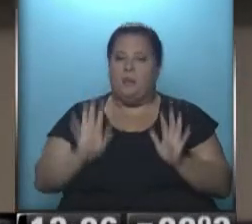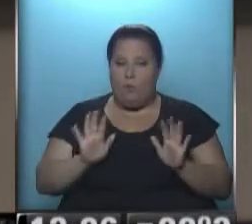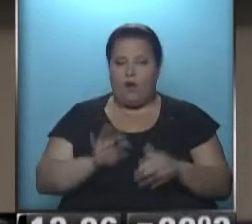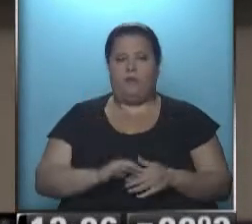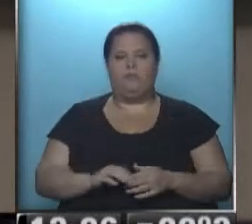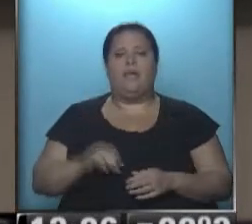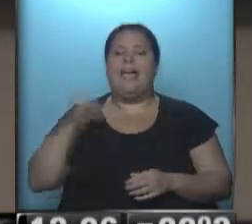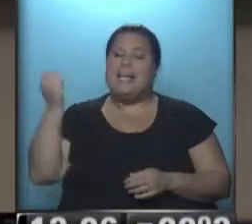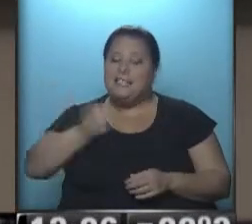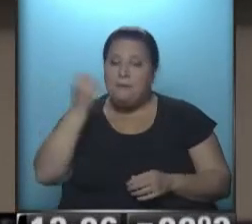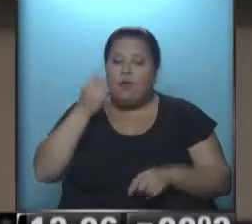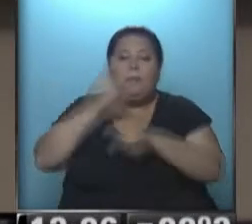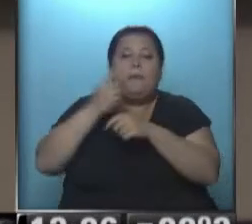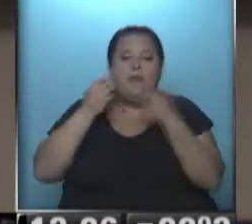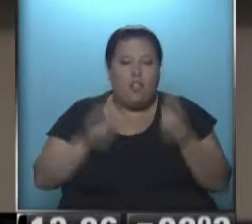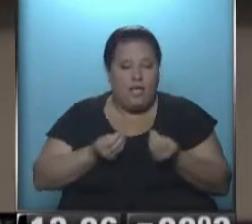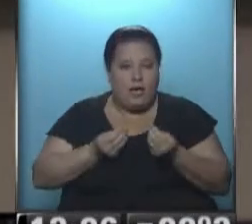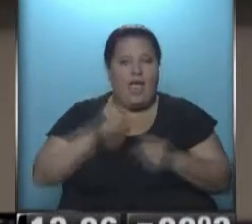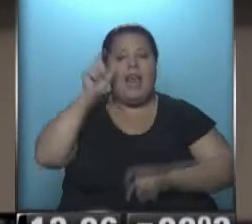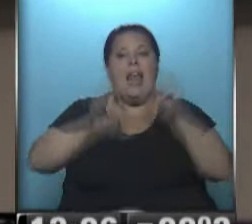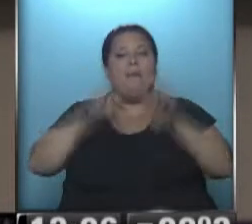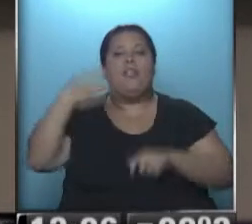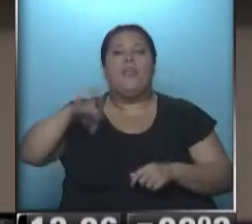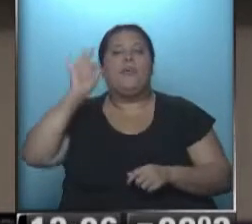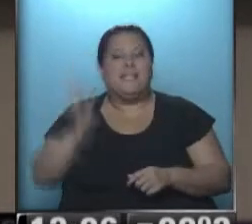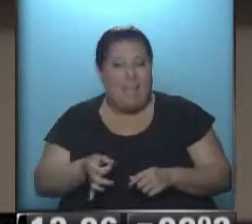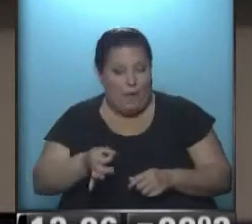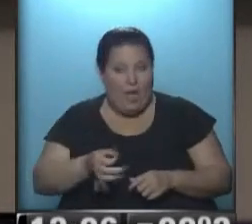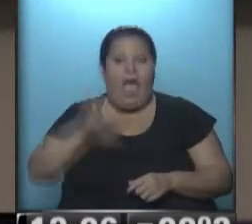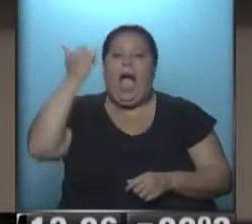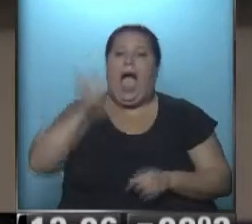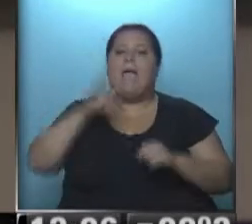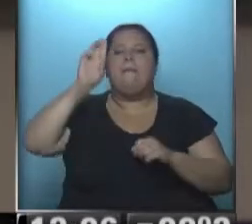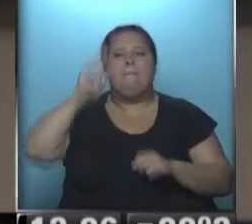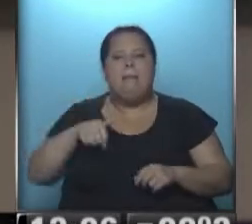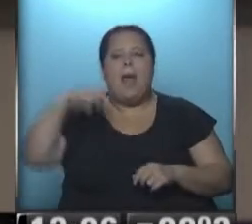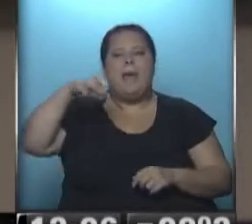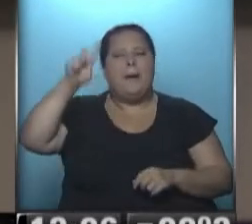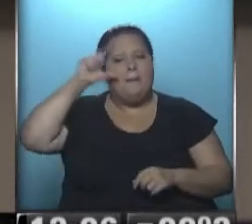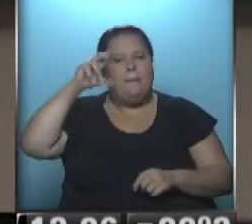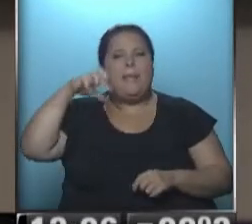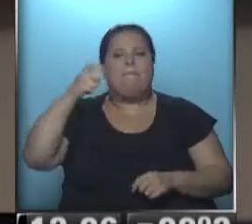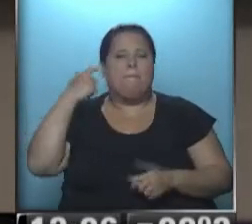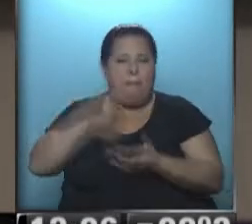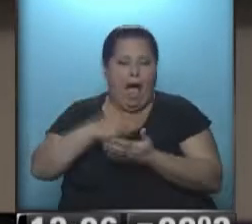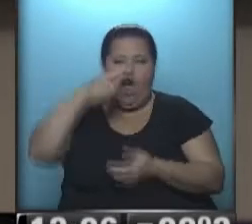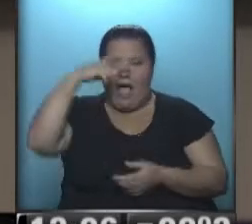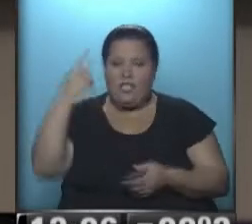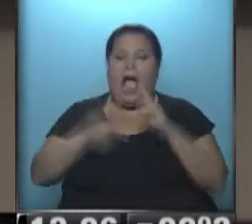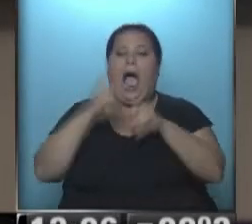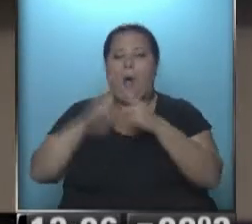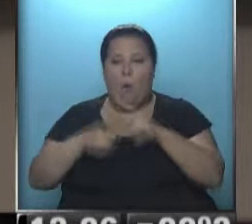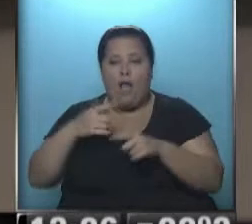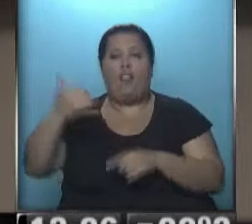es importante primero que la gente tenga en cuenta, como vos, que existe un plan prepago nacional, que es un acuerdo entre las compañías